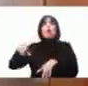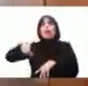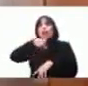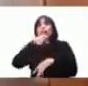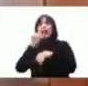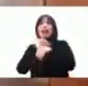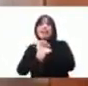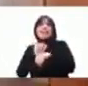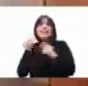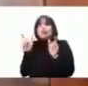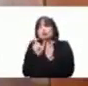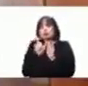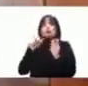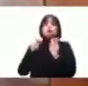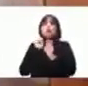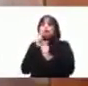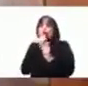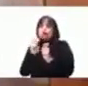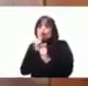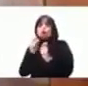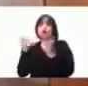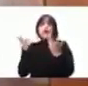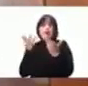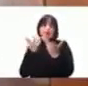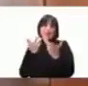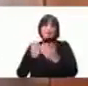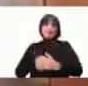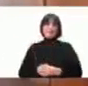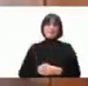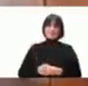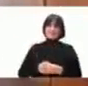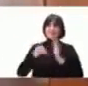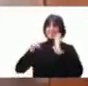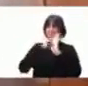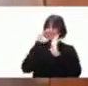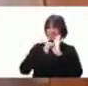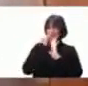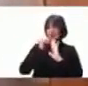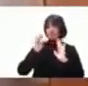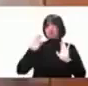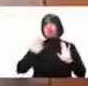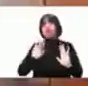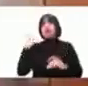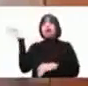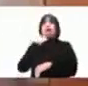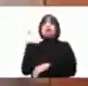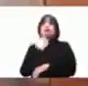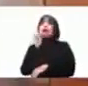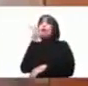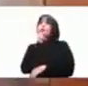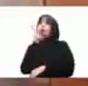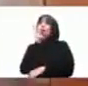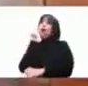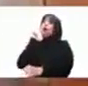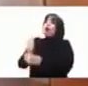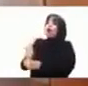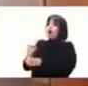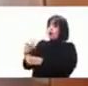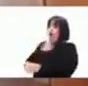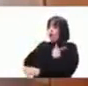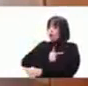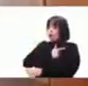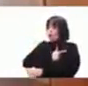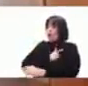lo que se le antojaba lo hacía con los pedazos de yeso yo creo su papá se dio cuenta que le